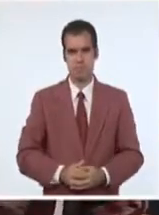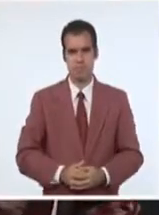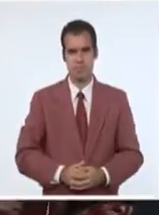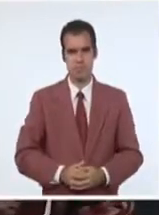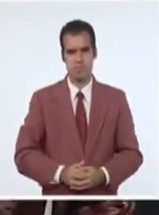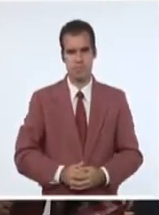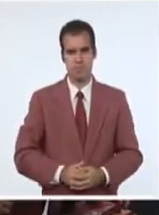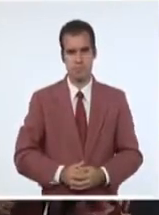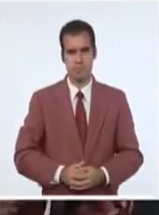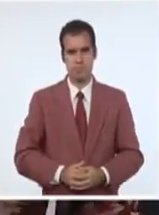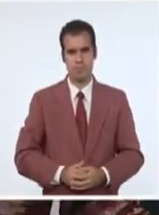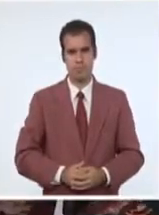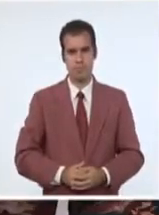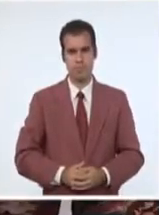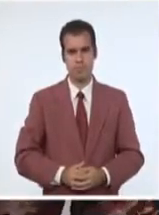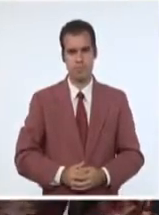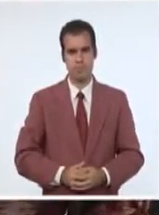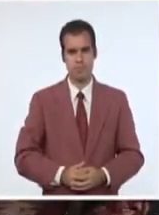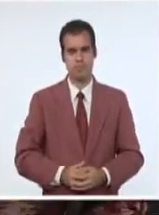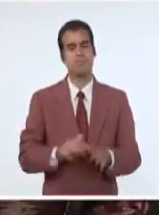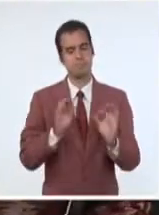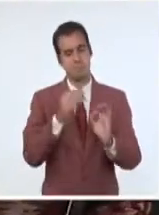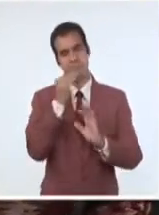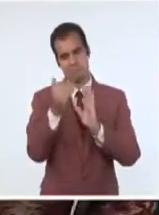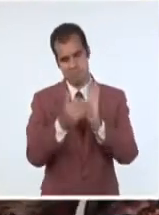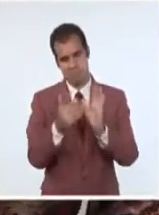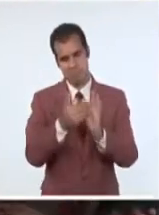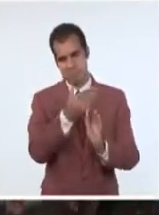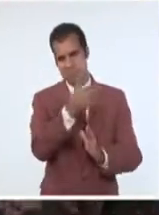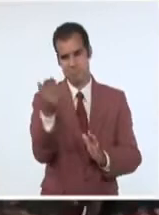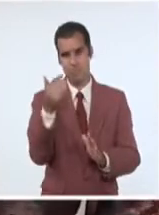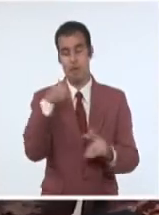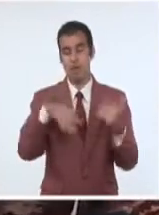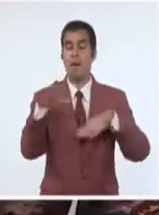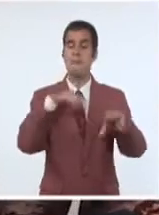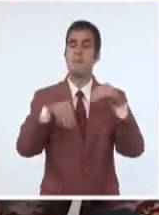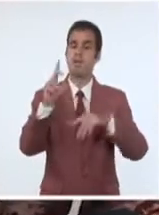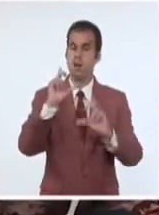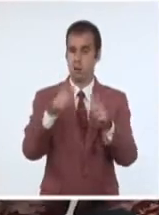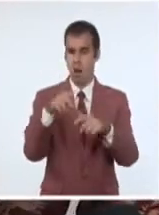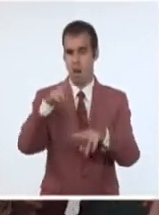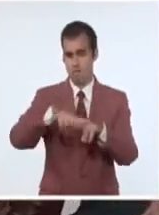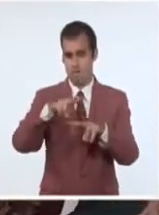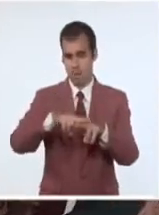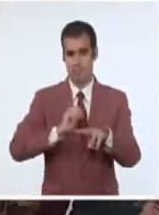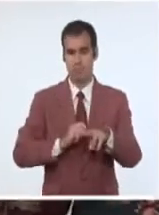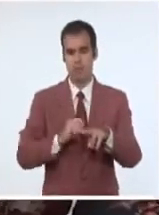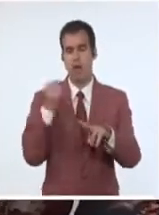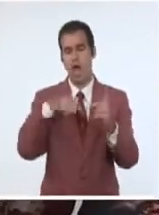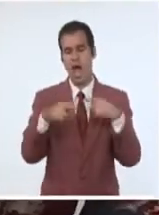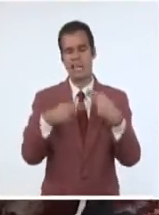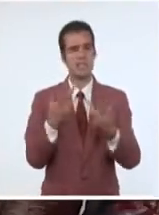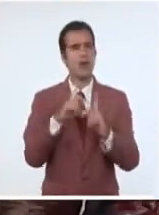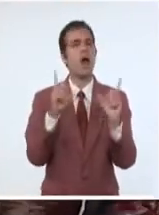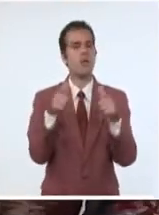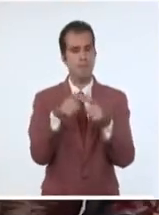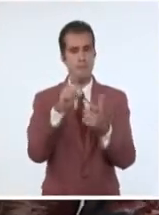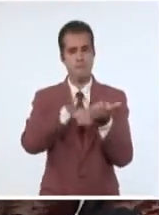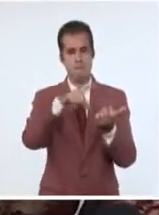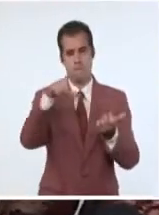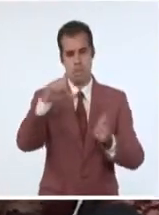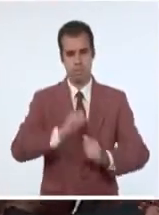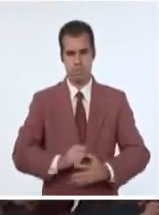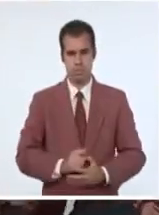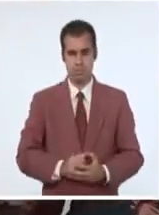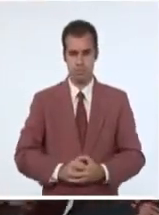Sí, en efecto, muy buenas tardes. Desde el Palacio de las Convenciones de La Habana, sesiona el segundo pleno del Comité Central del